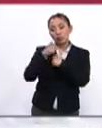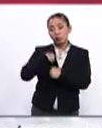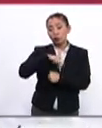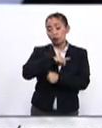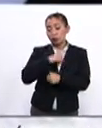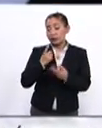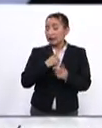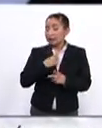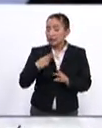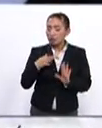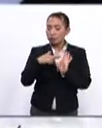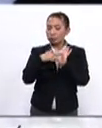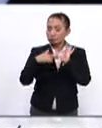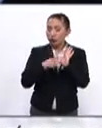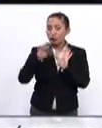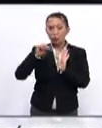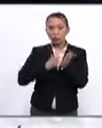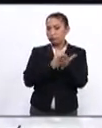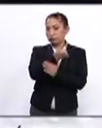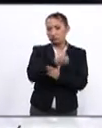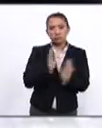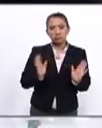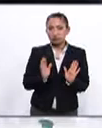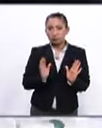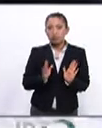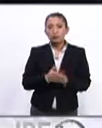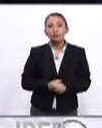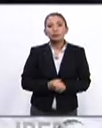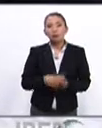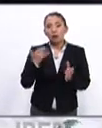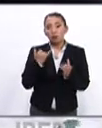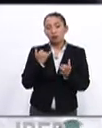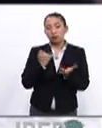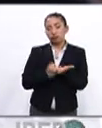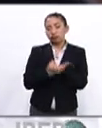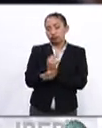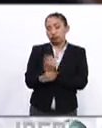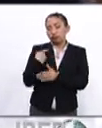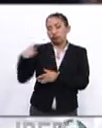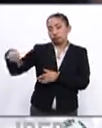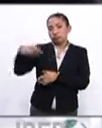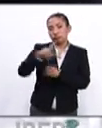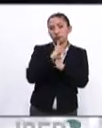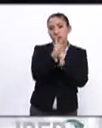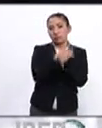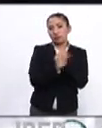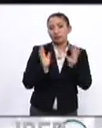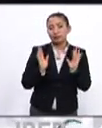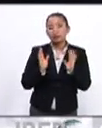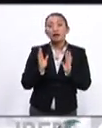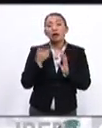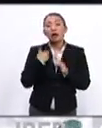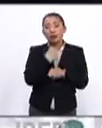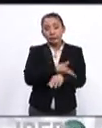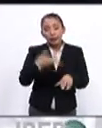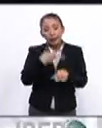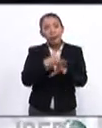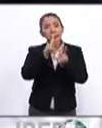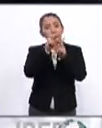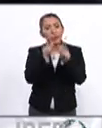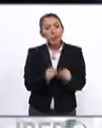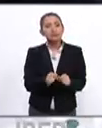con los principios de no intervención, de autodeterminación de los pueblos, de solución